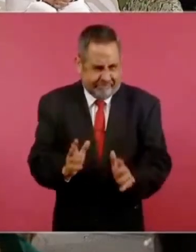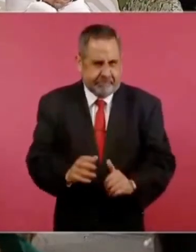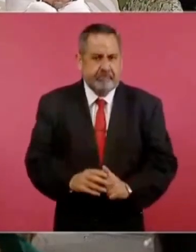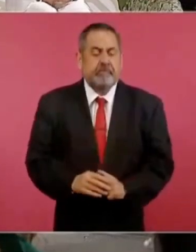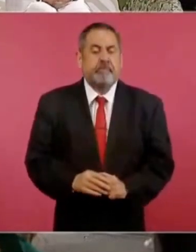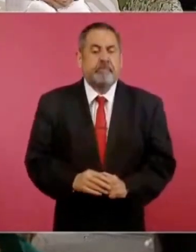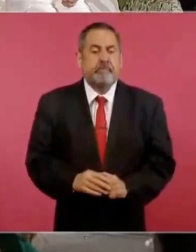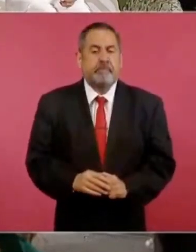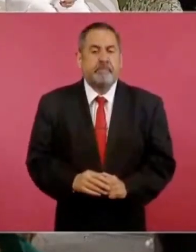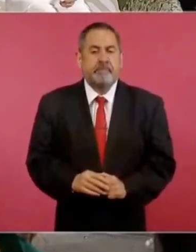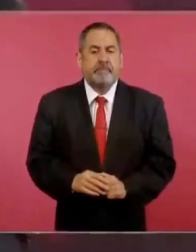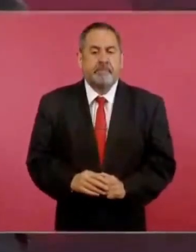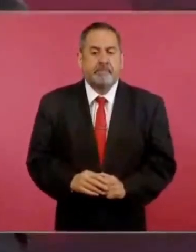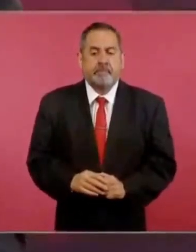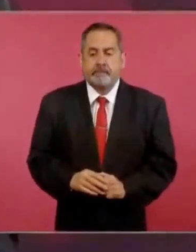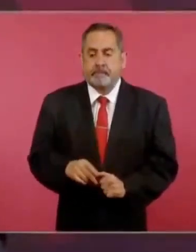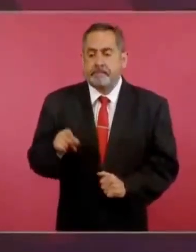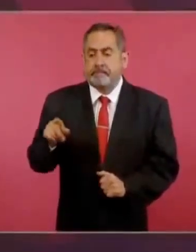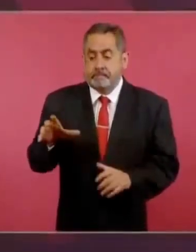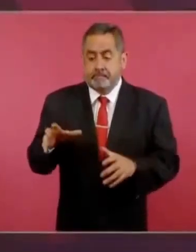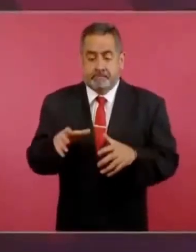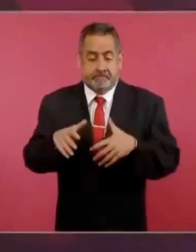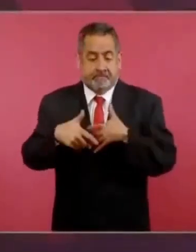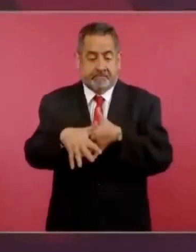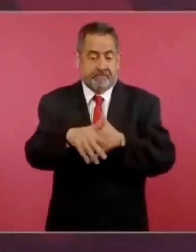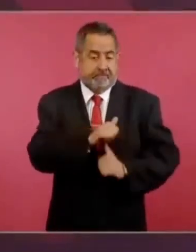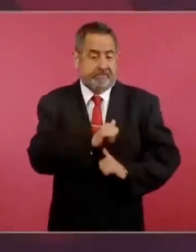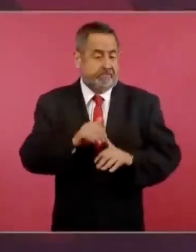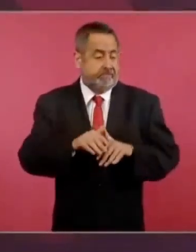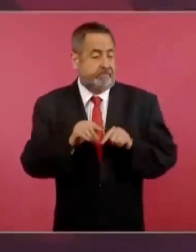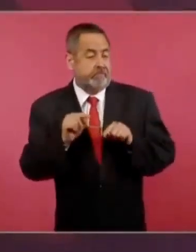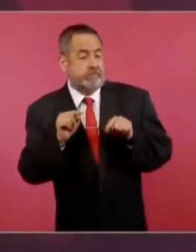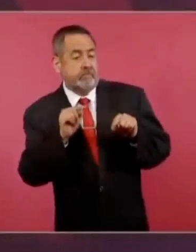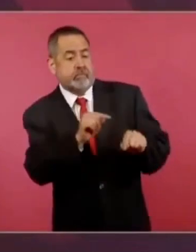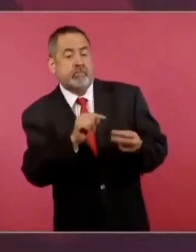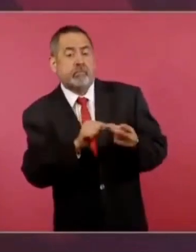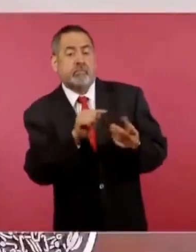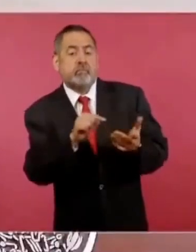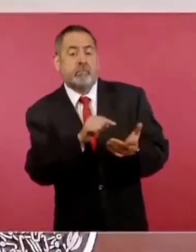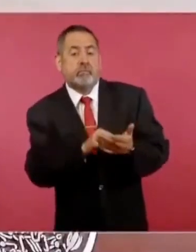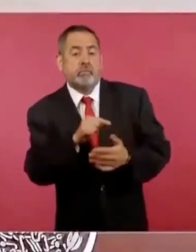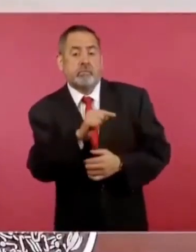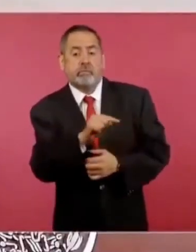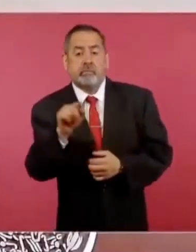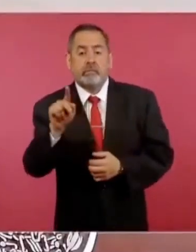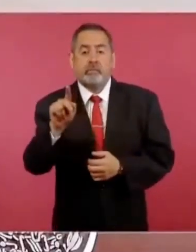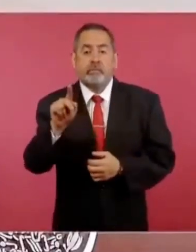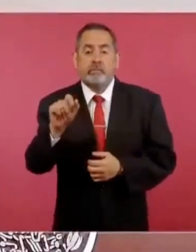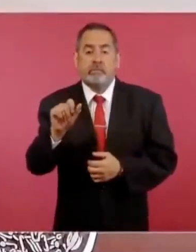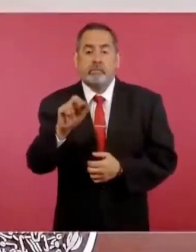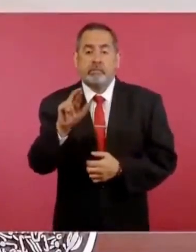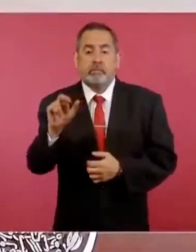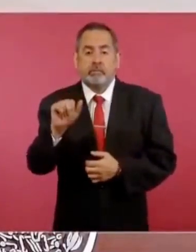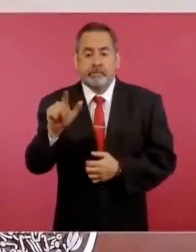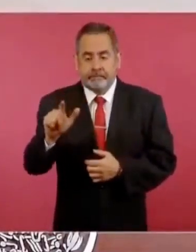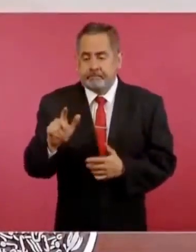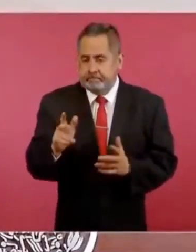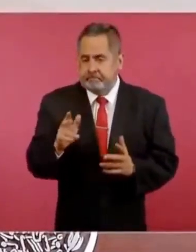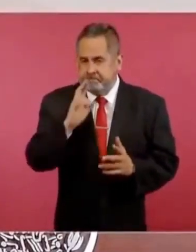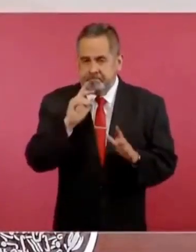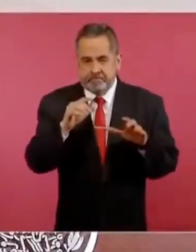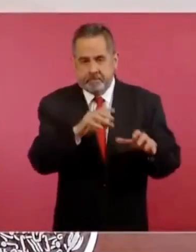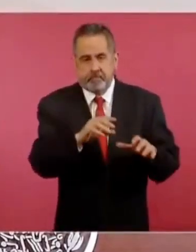Acuarteleme la tropa en Parral o, si se puede,